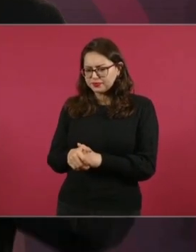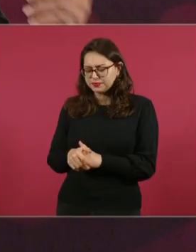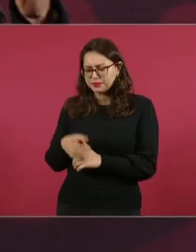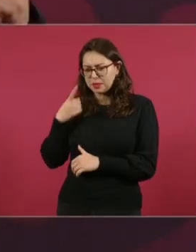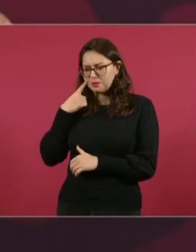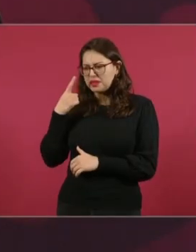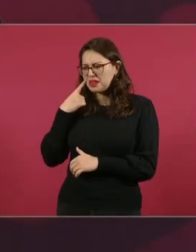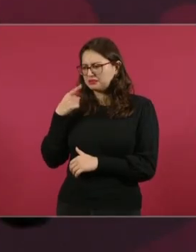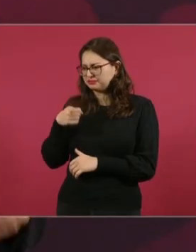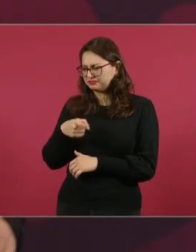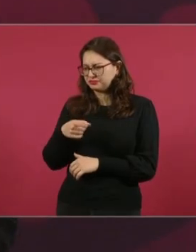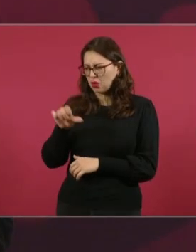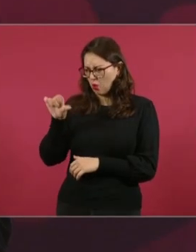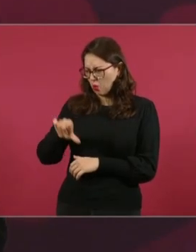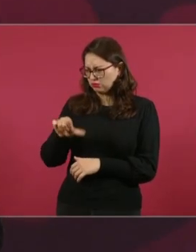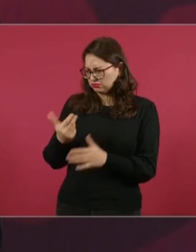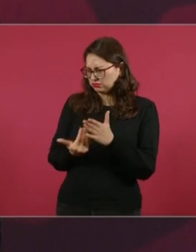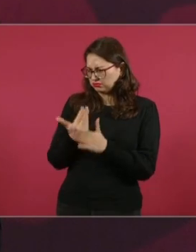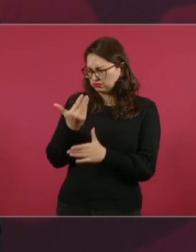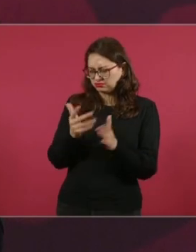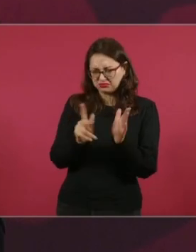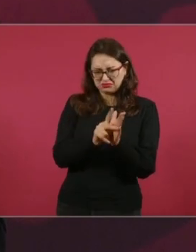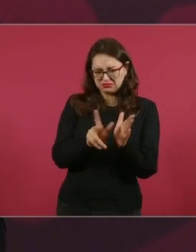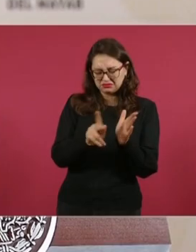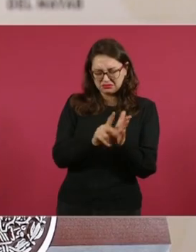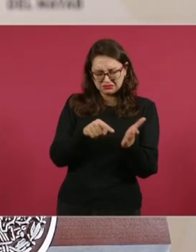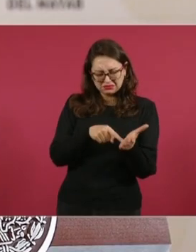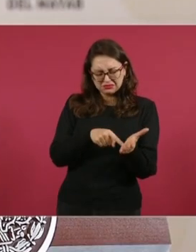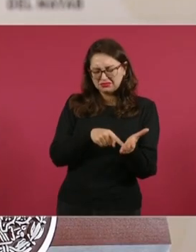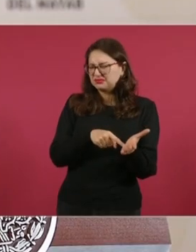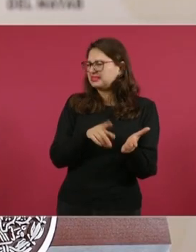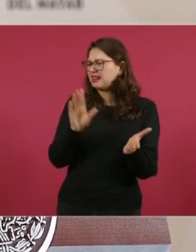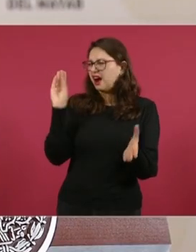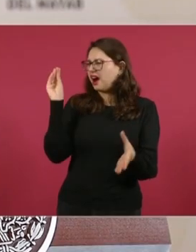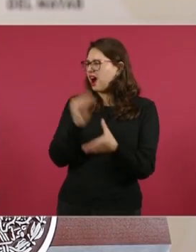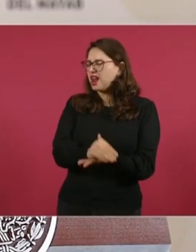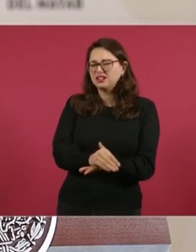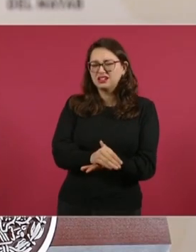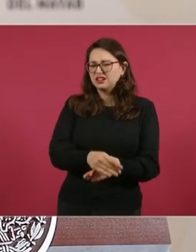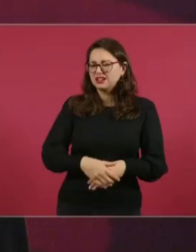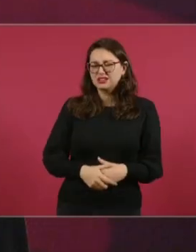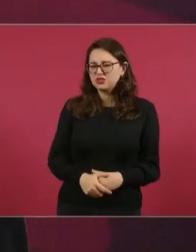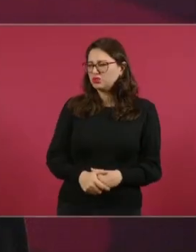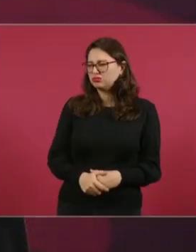Mira lo del periódico de hoy, no lo tomes en cuenta.